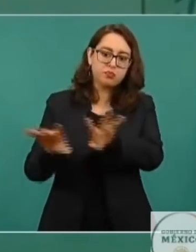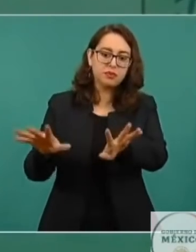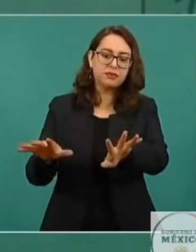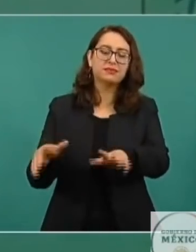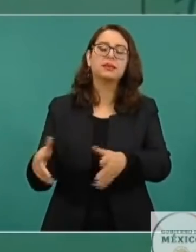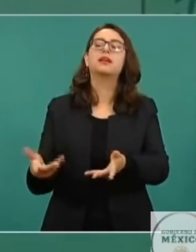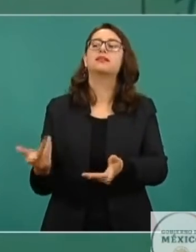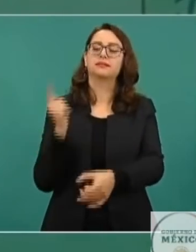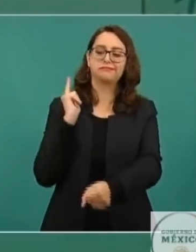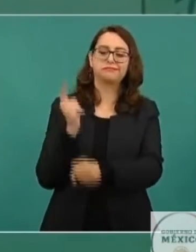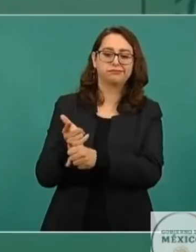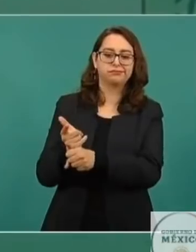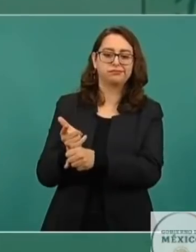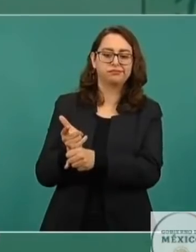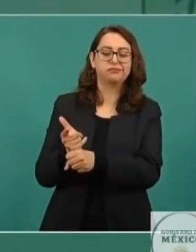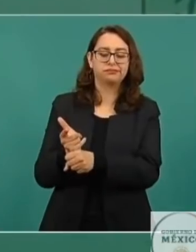engancharse,